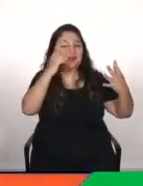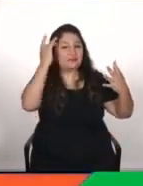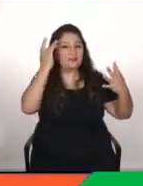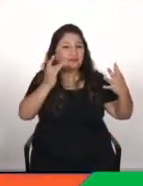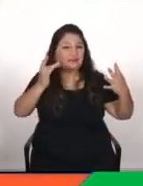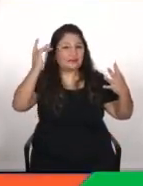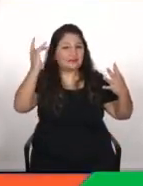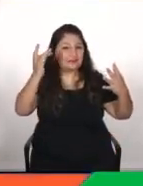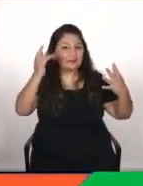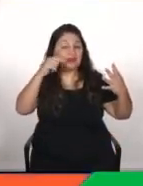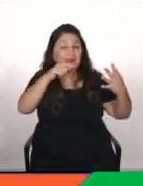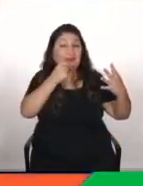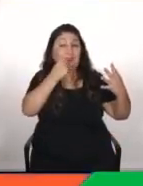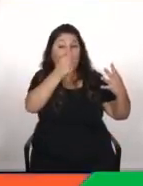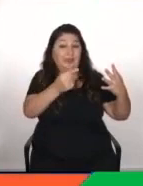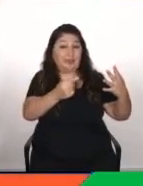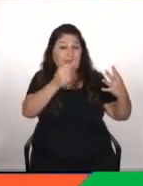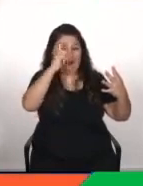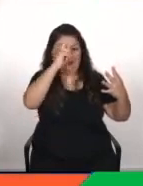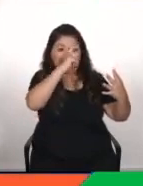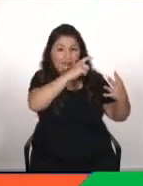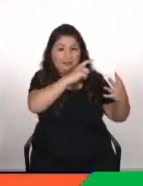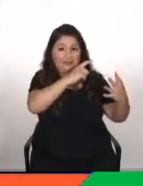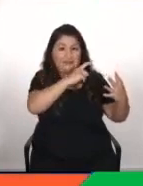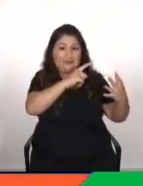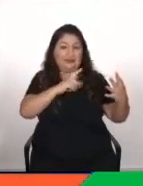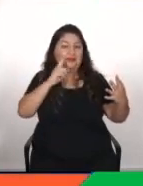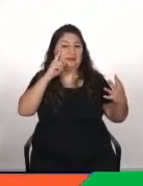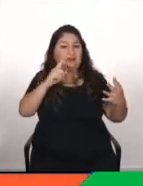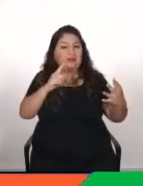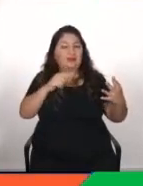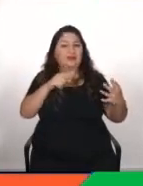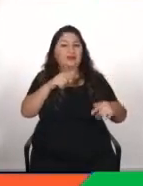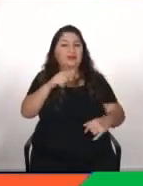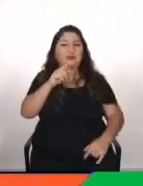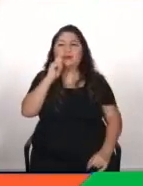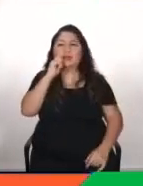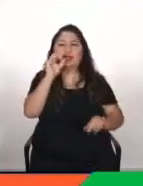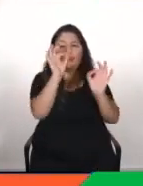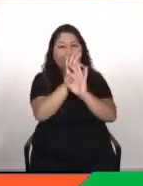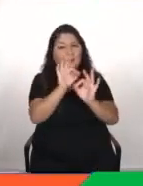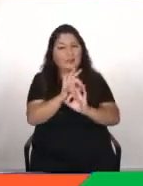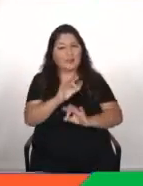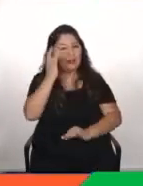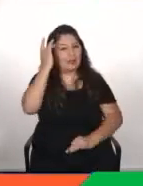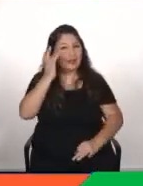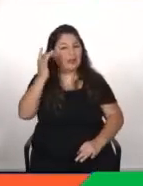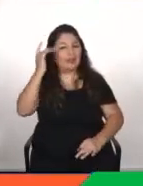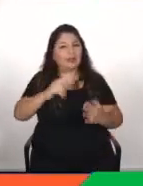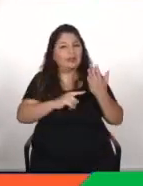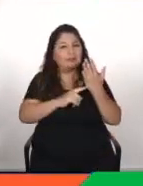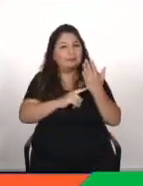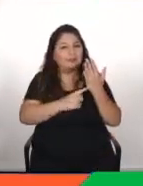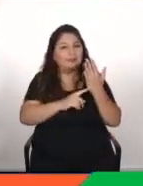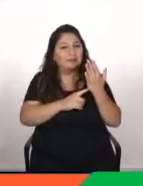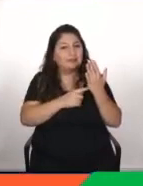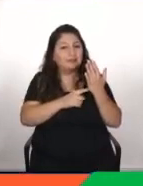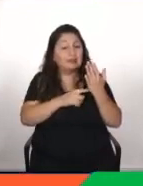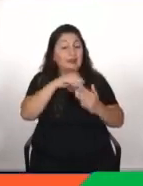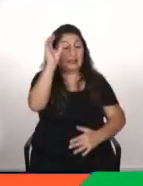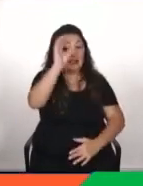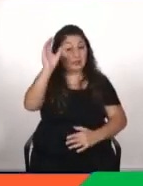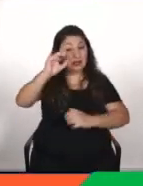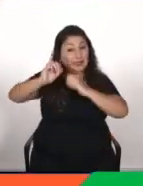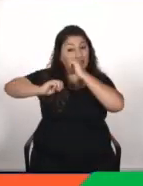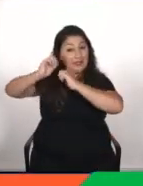bastante complicada, ¿no? Pero bueno, si tuviéramos que definir la inteligencia artificial sería el buscar esto, ¿no? El dotar a las máquinas,